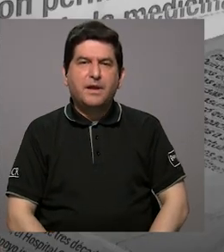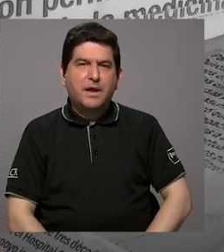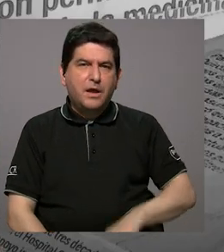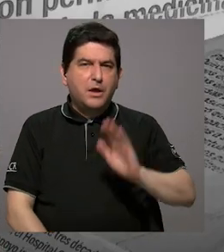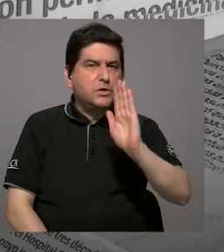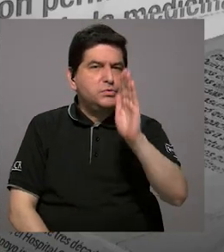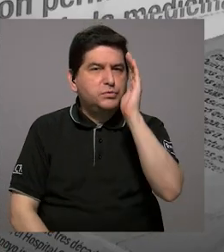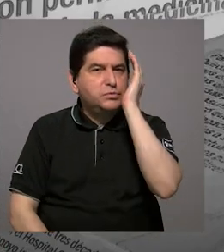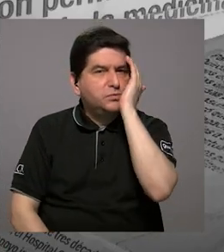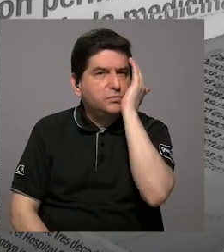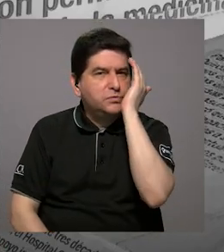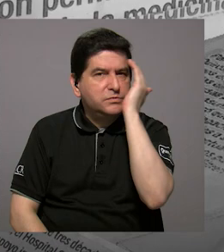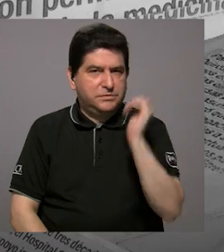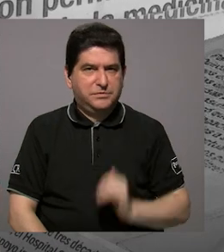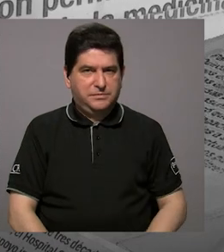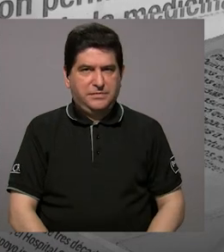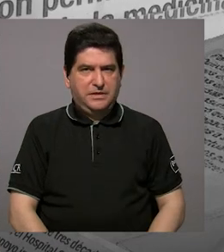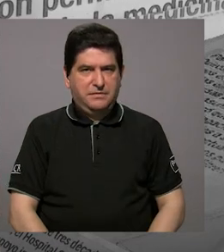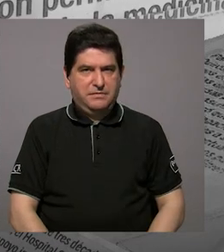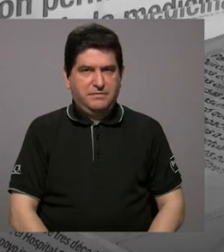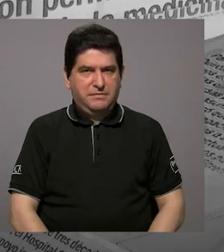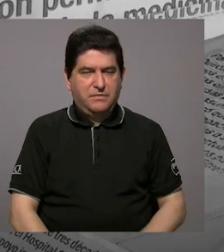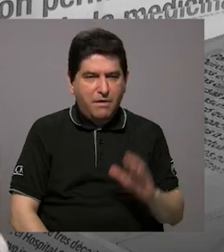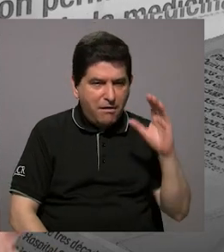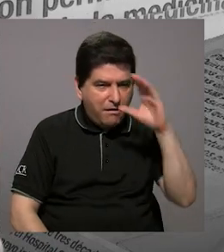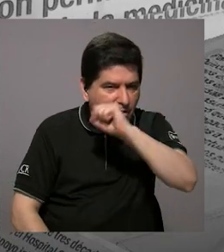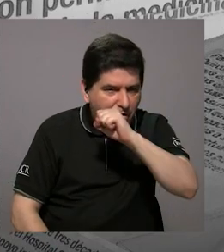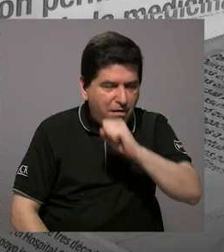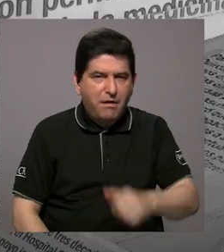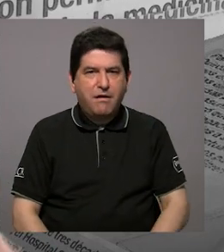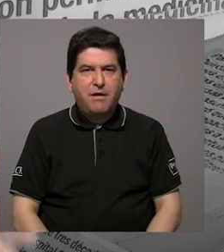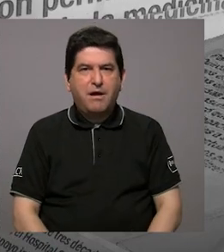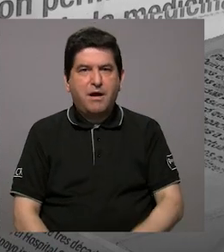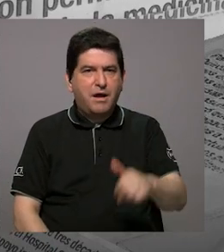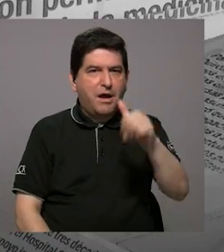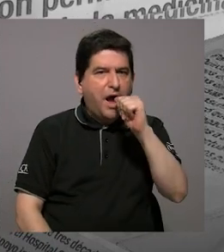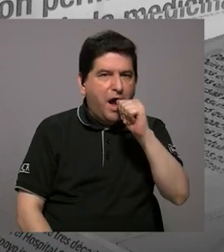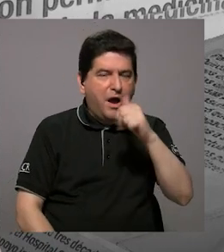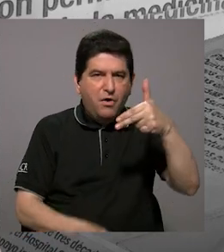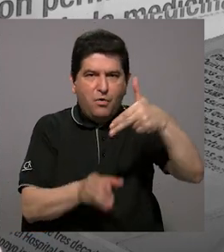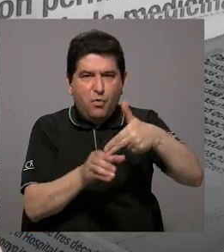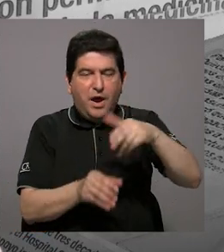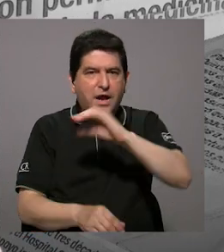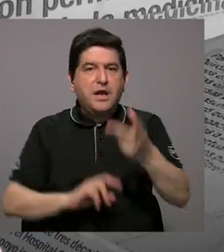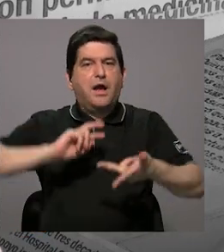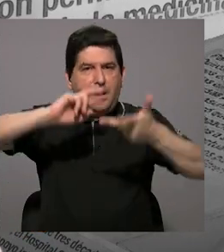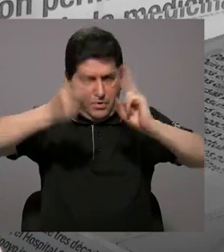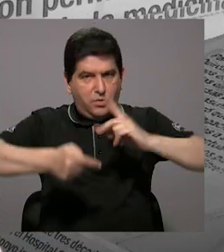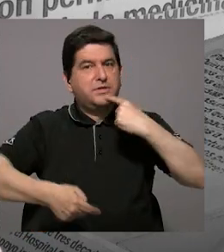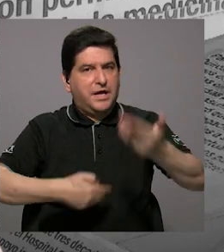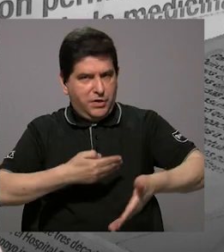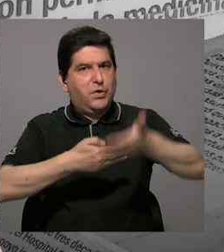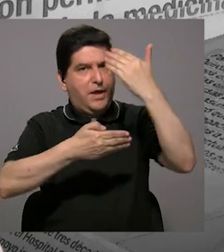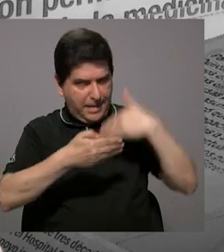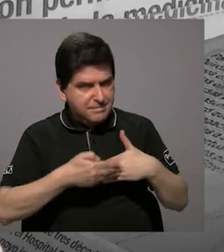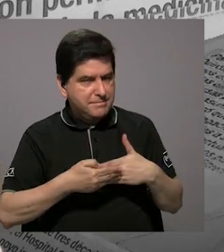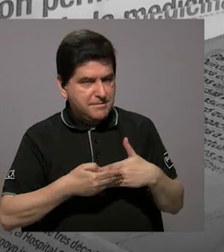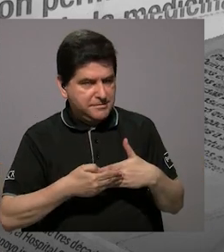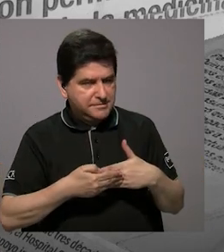conocimiento que usted tiene, bueno, por detectar tanto agua en hidrocarburos como hidrocarburos en agua, me comentaba